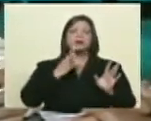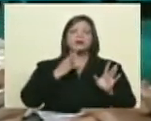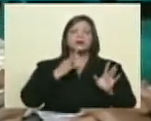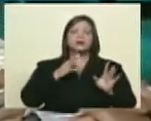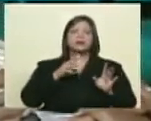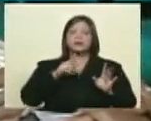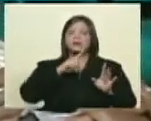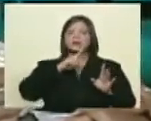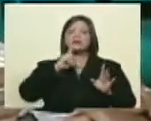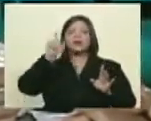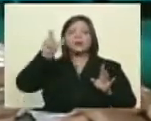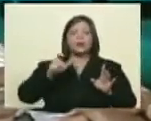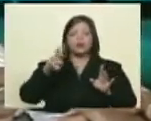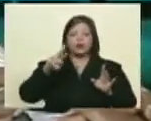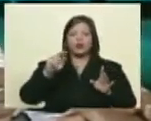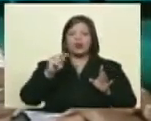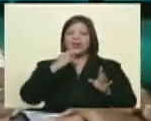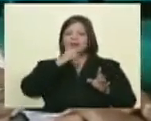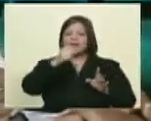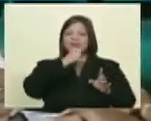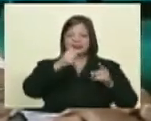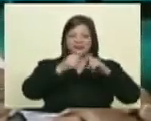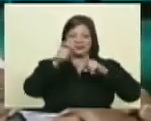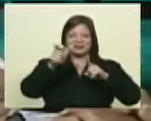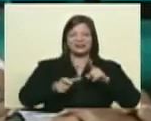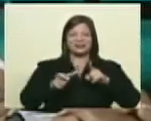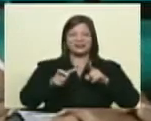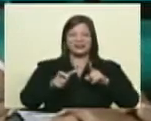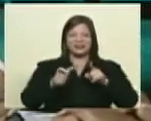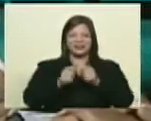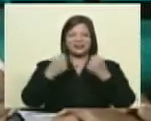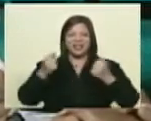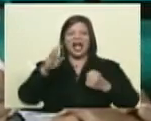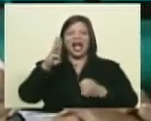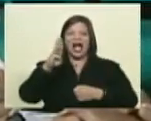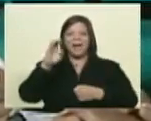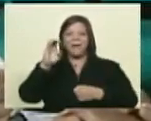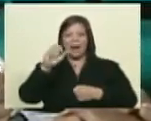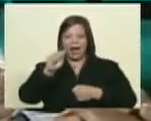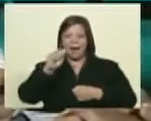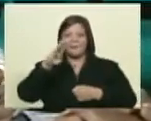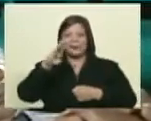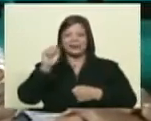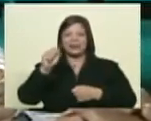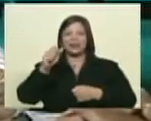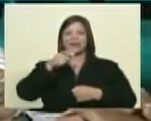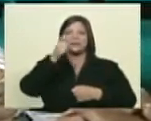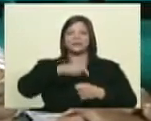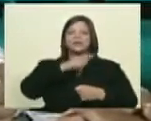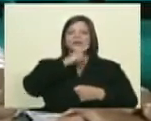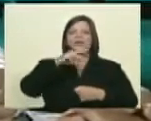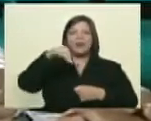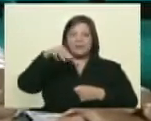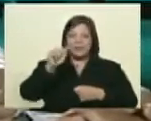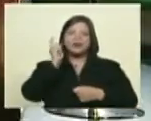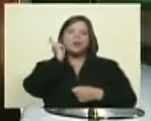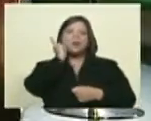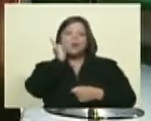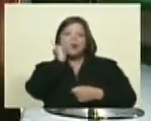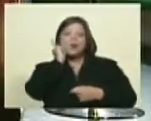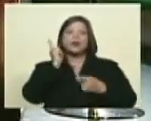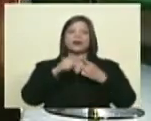Vinogradov, que es quien cubre la información actualmente del diario El ABC acá en Venezuela. Tenemos a Maye Primera, que era la que estaba